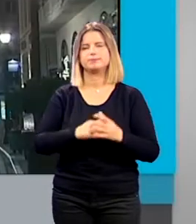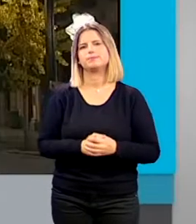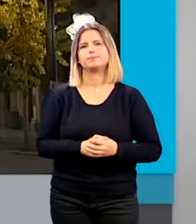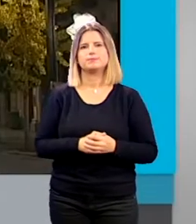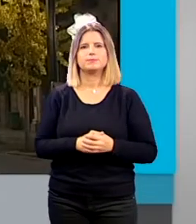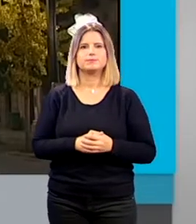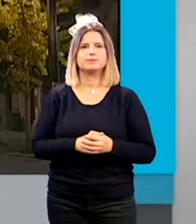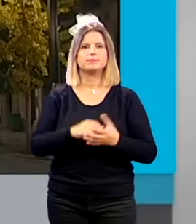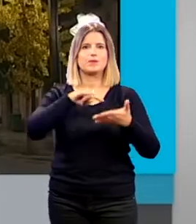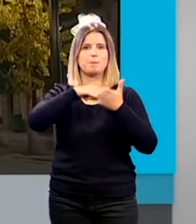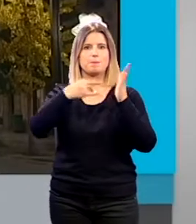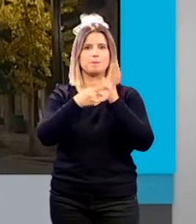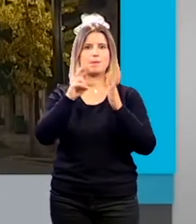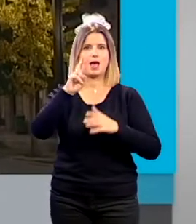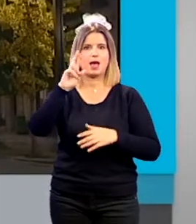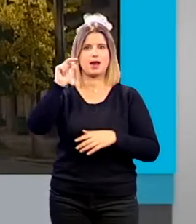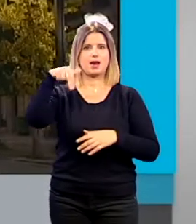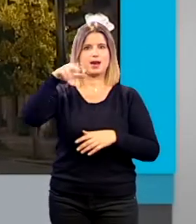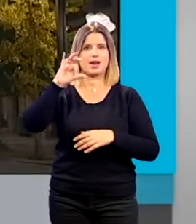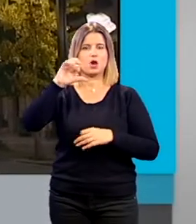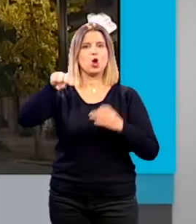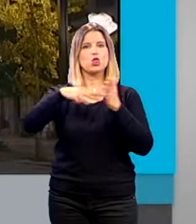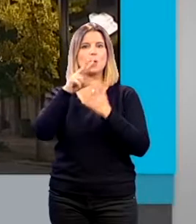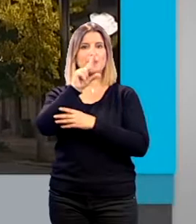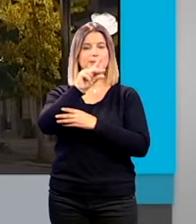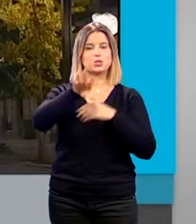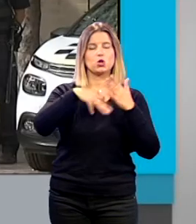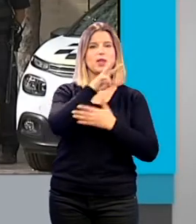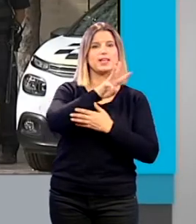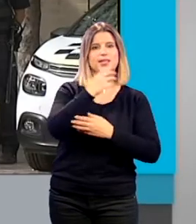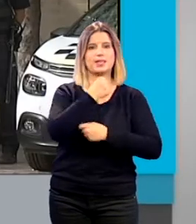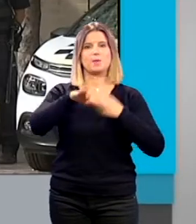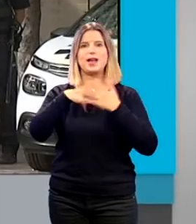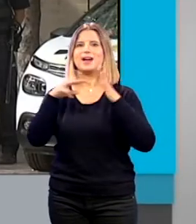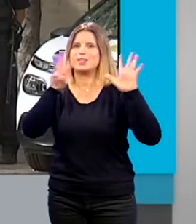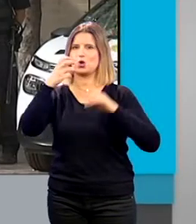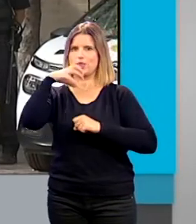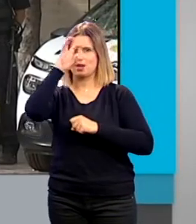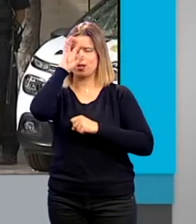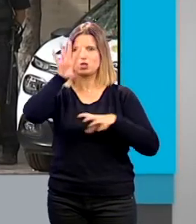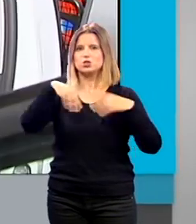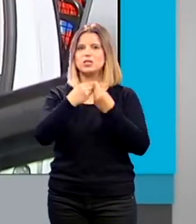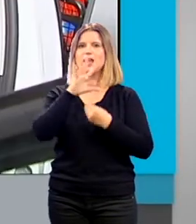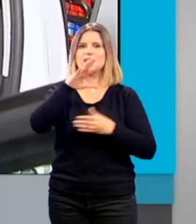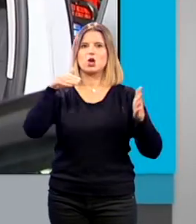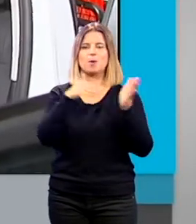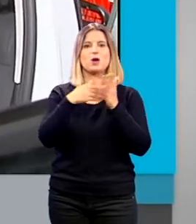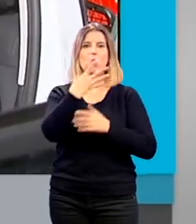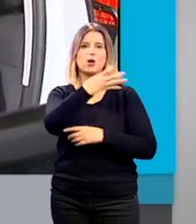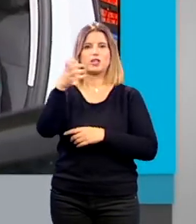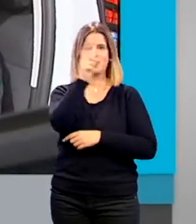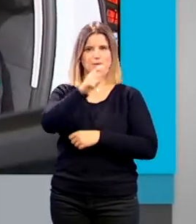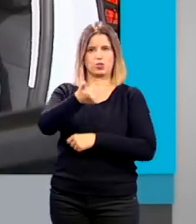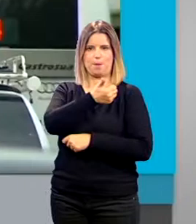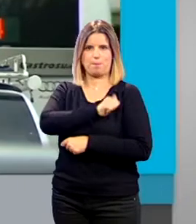El Plan Reno 2021 que se ha presentado hoy se prolongará del 3 de diciembre al 8 de enero y contará con 5.400 agentes durante este periodo.